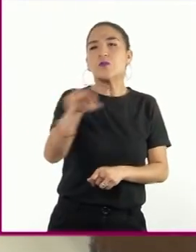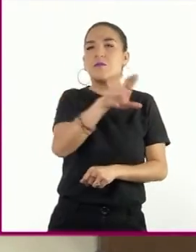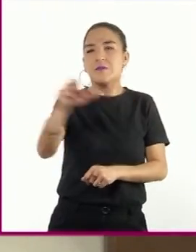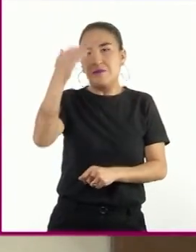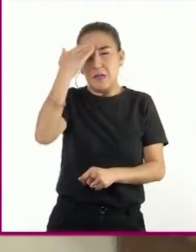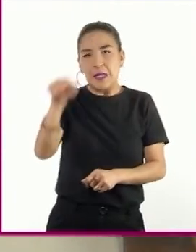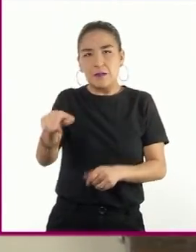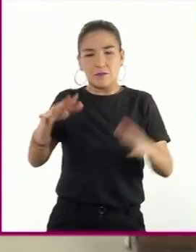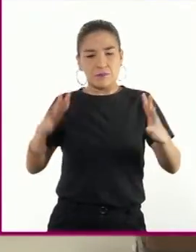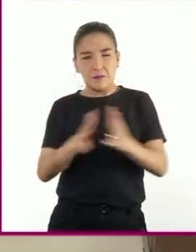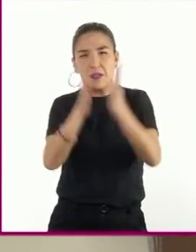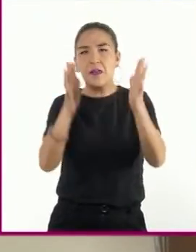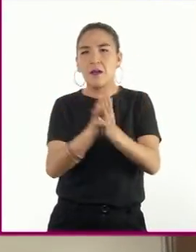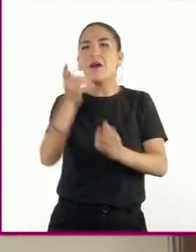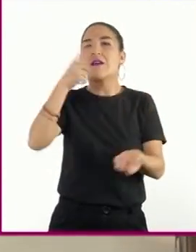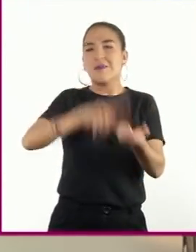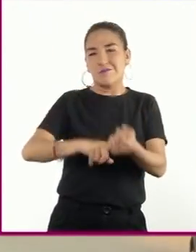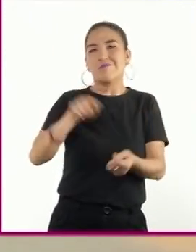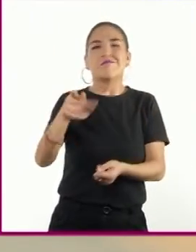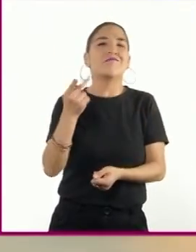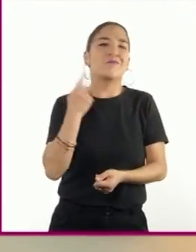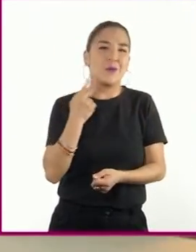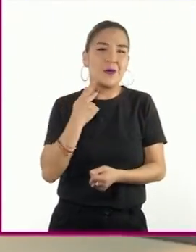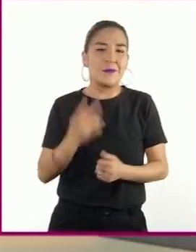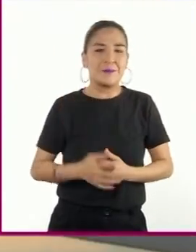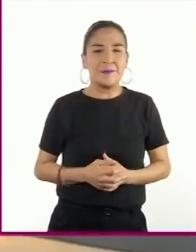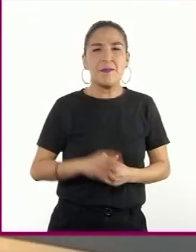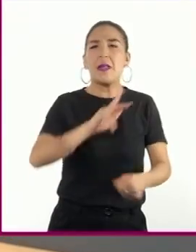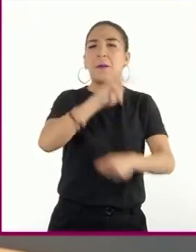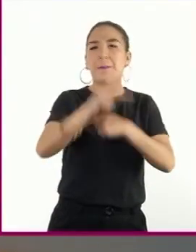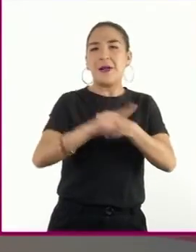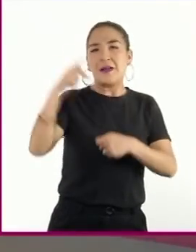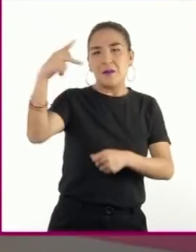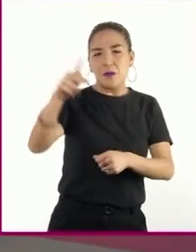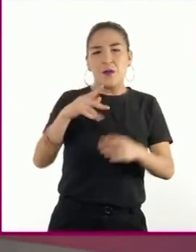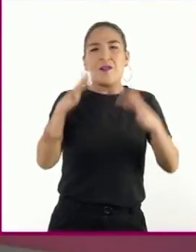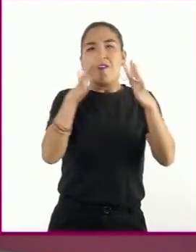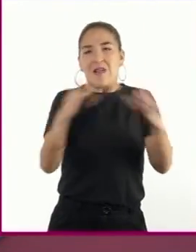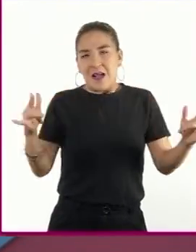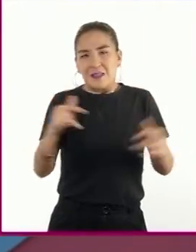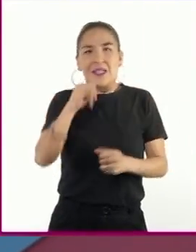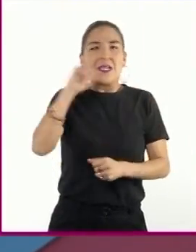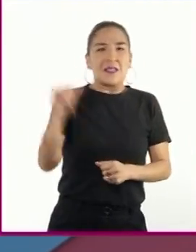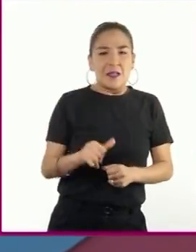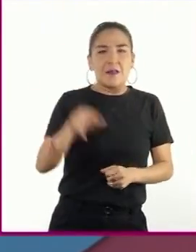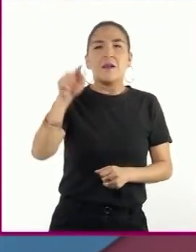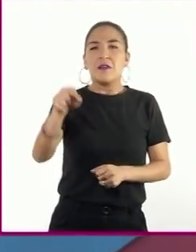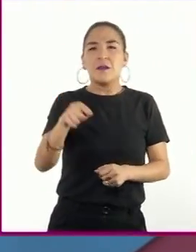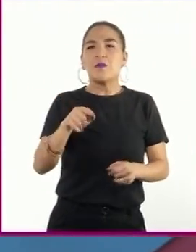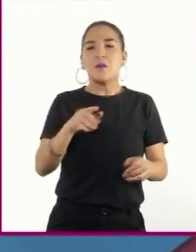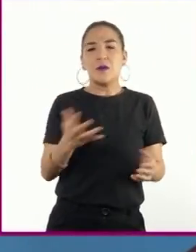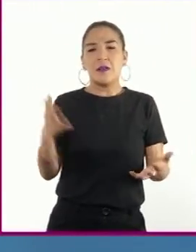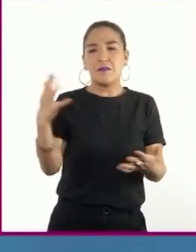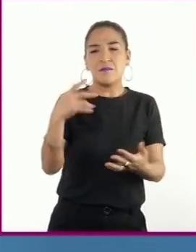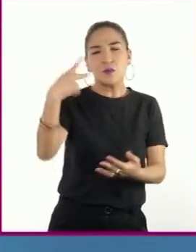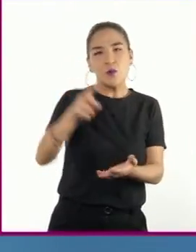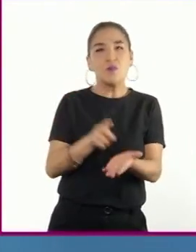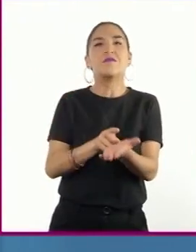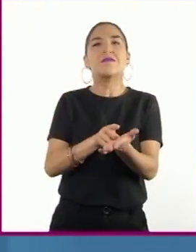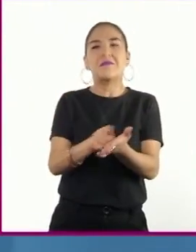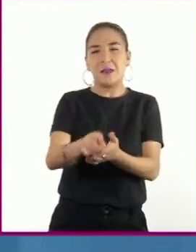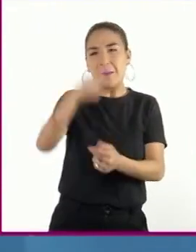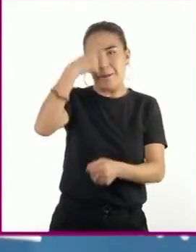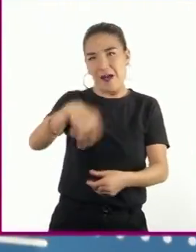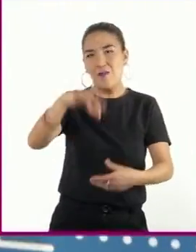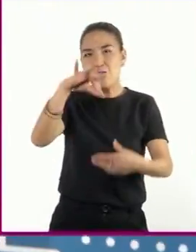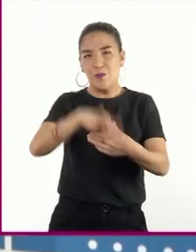su participación en la política. En países como Francia e Italia, obtuvieron el derecho al voto.